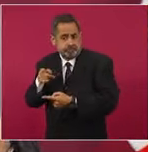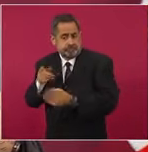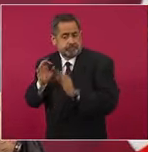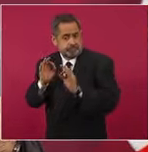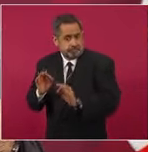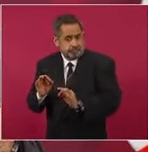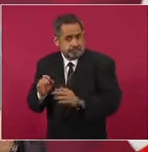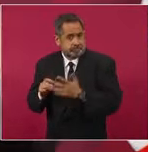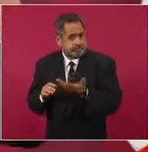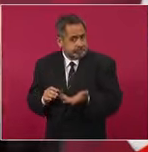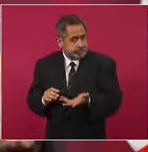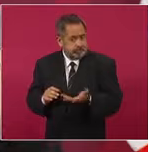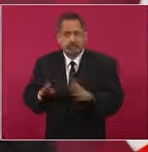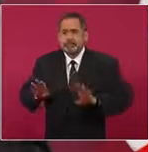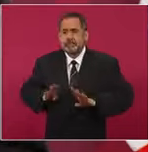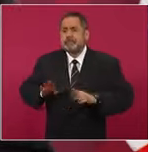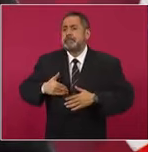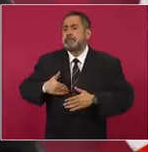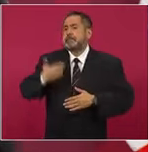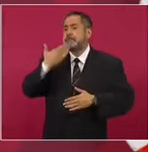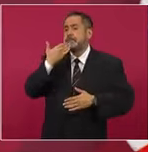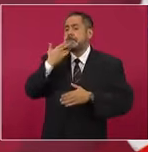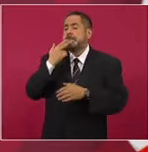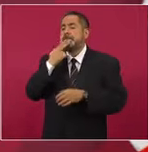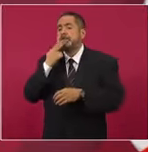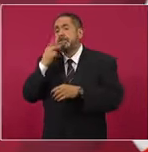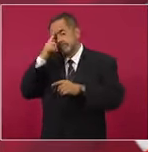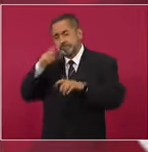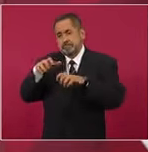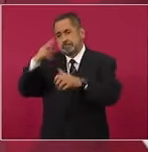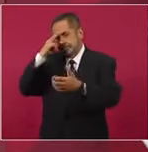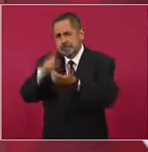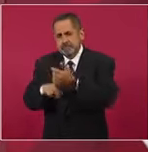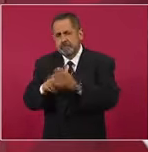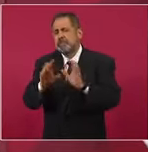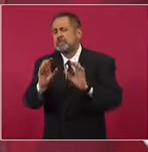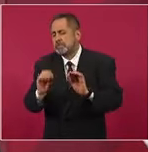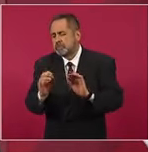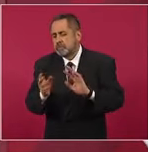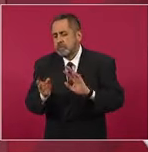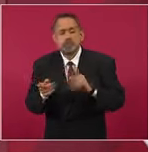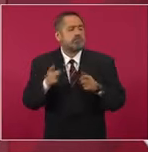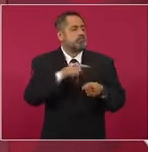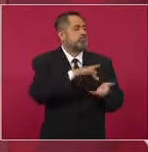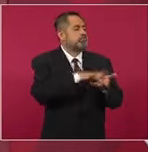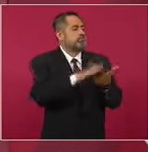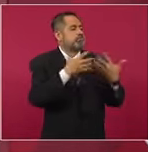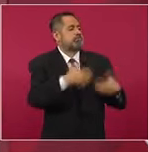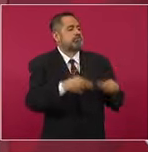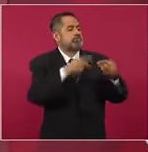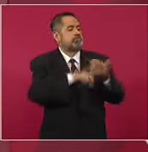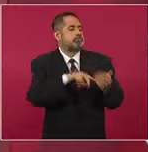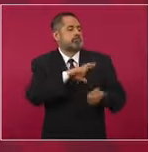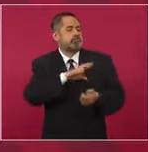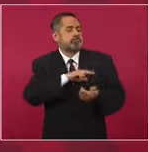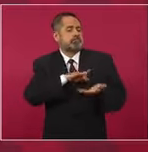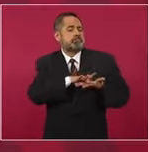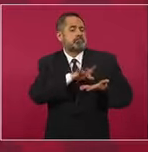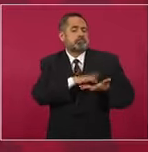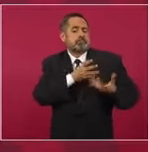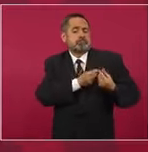beneficio de los mexicanos o estamos a favor de las empresas particulares